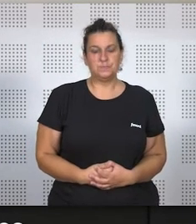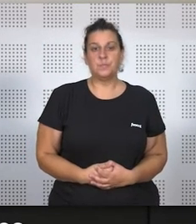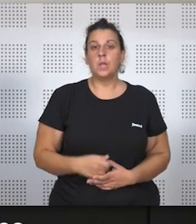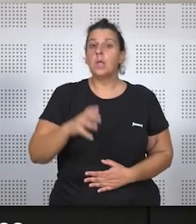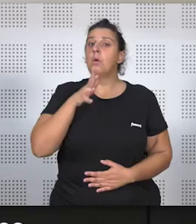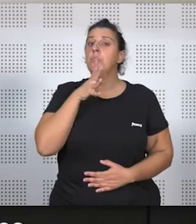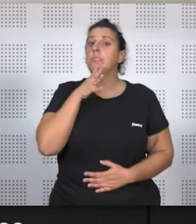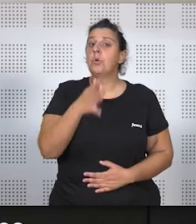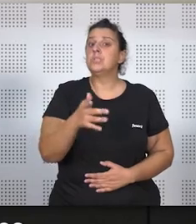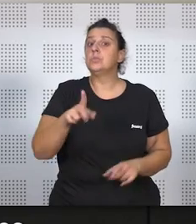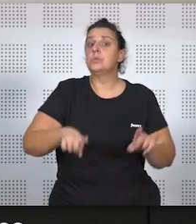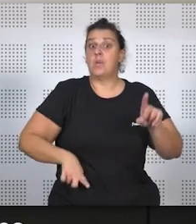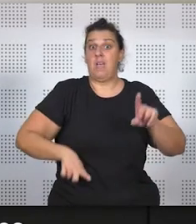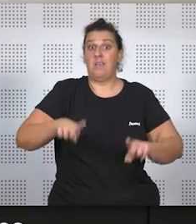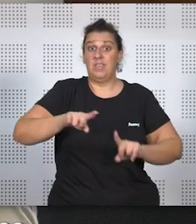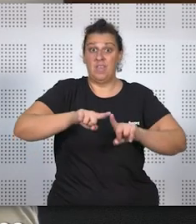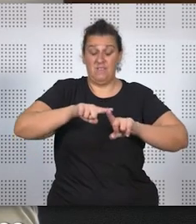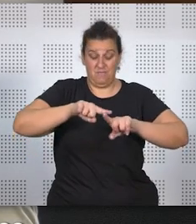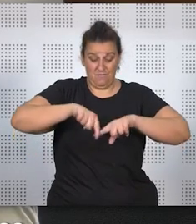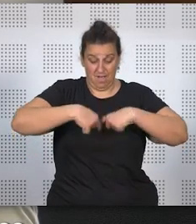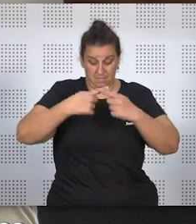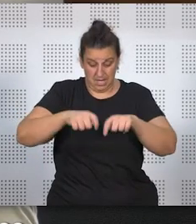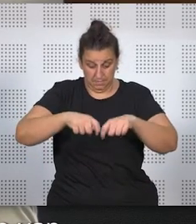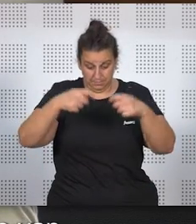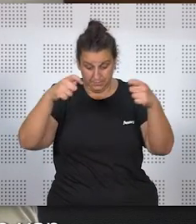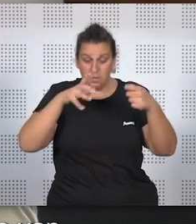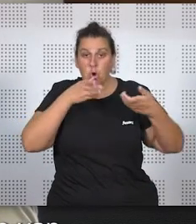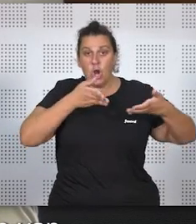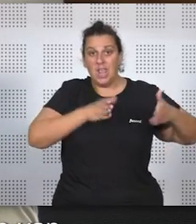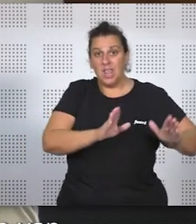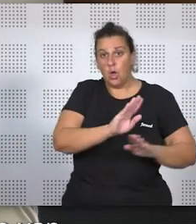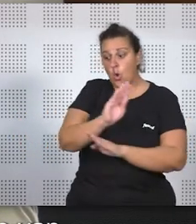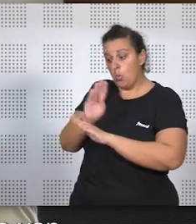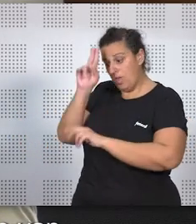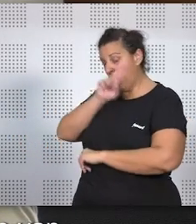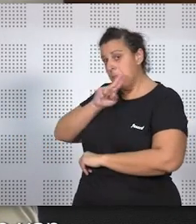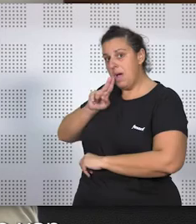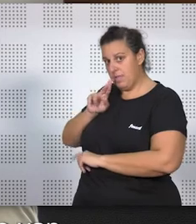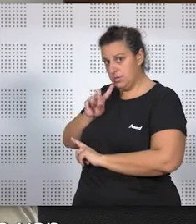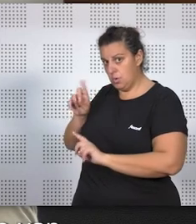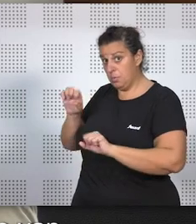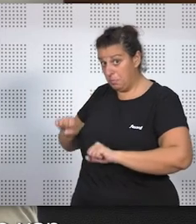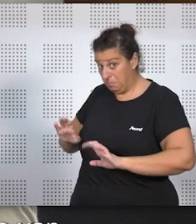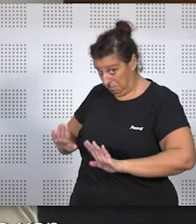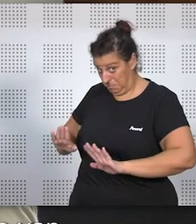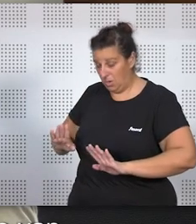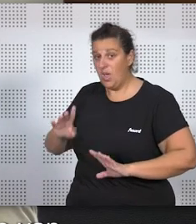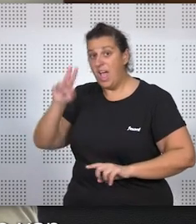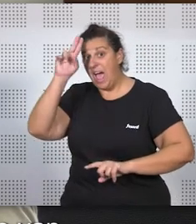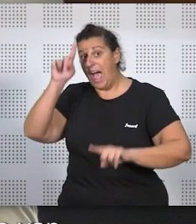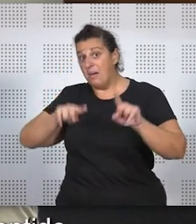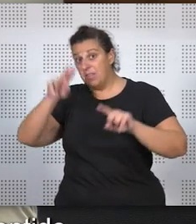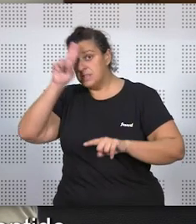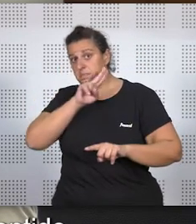Por eso, a veces, las familias se rompen porque los hijos no tienen a los padres, como has dicho tú, pero a veces son los padres los que se van y dejan a los hijos